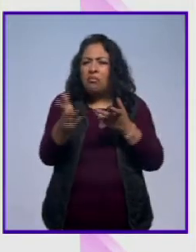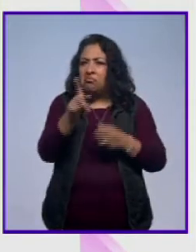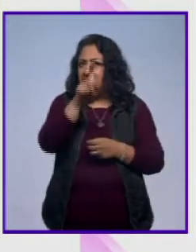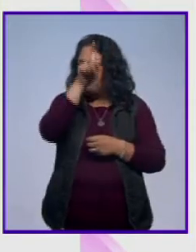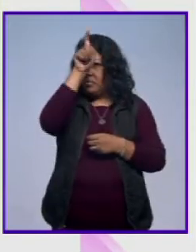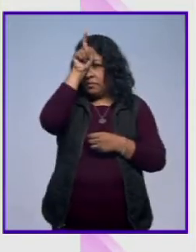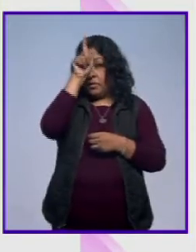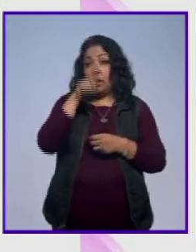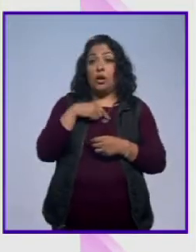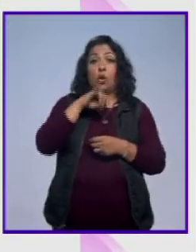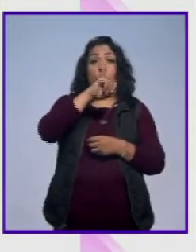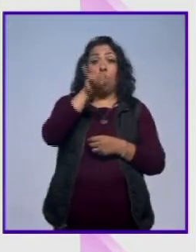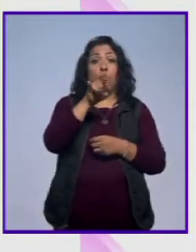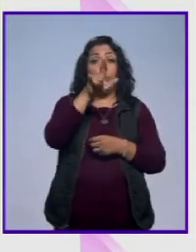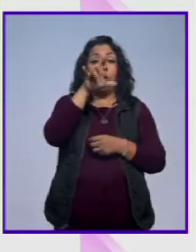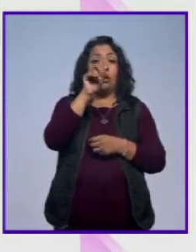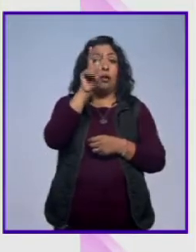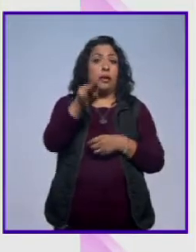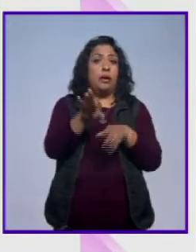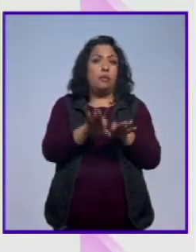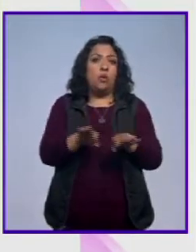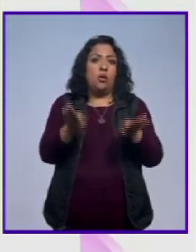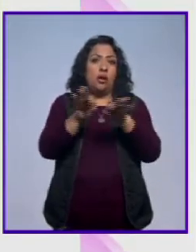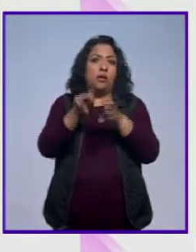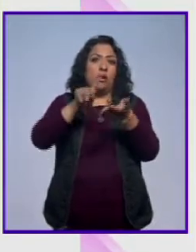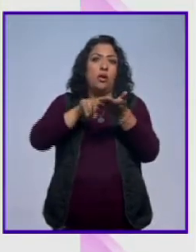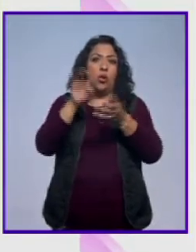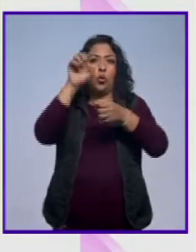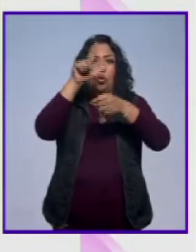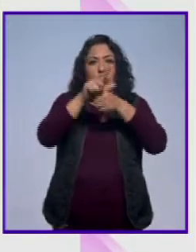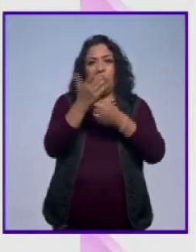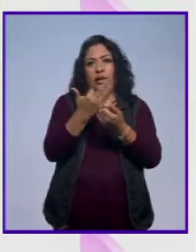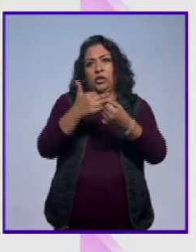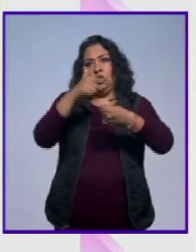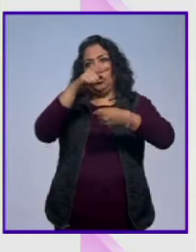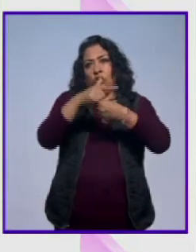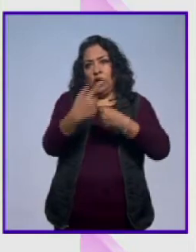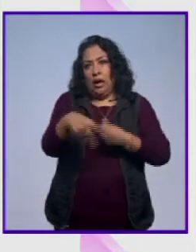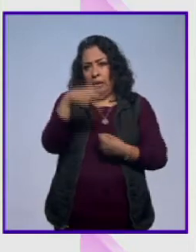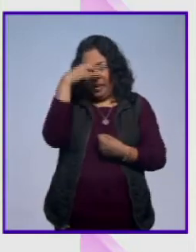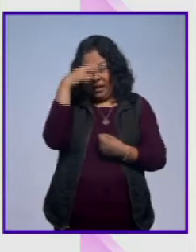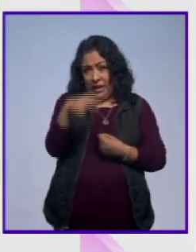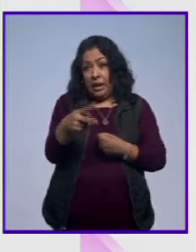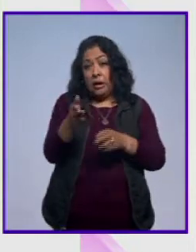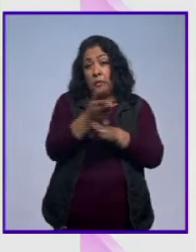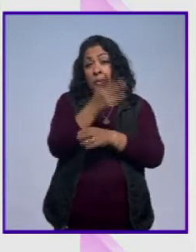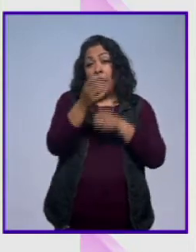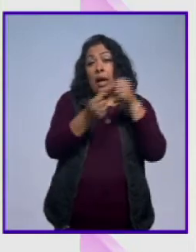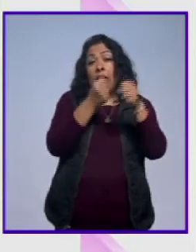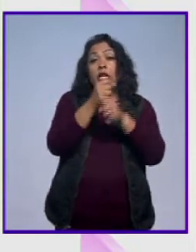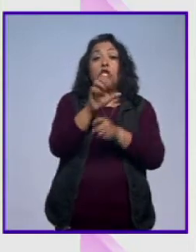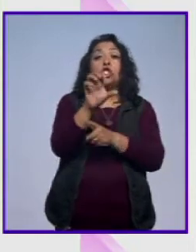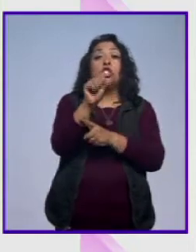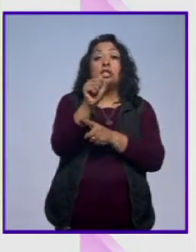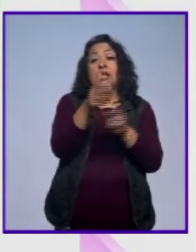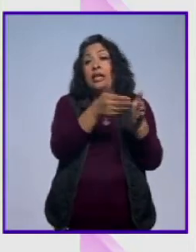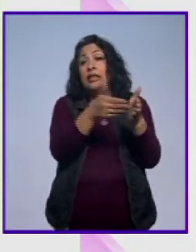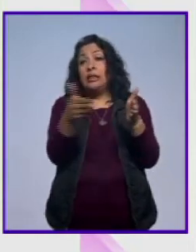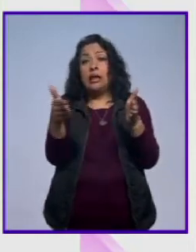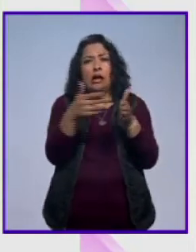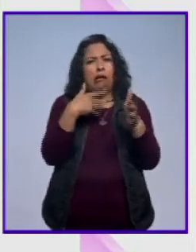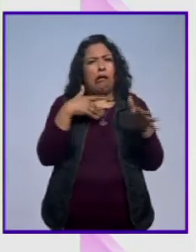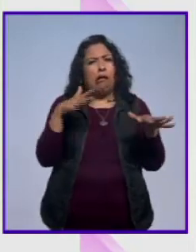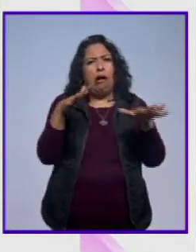Julio llega en un momento fundamental dentro de la cultura socialmente hablando en México en los años 60, una década de